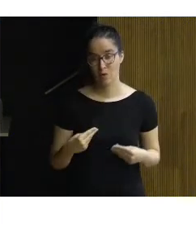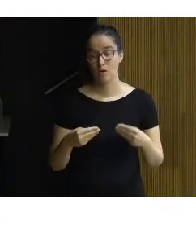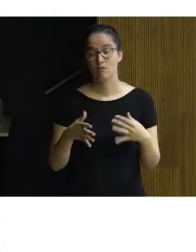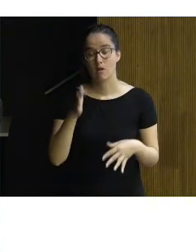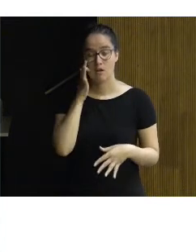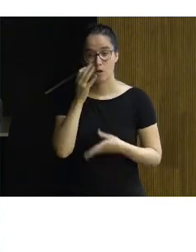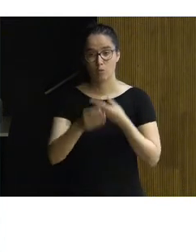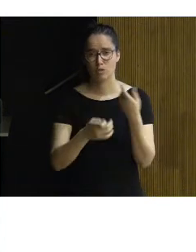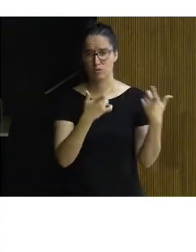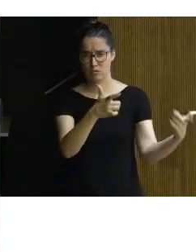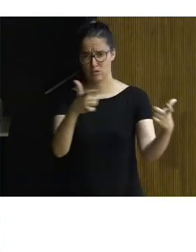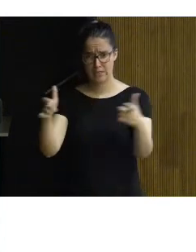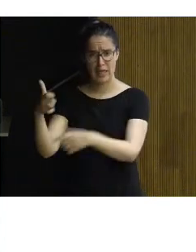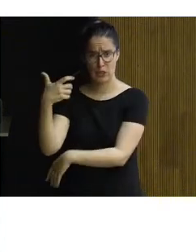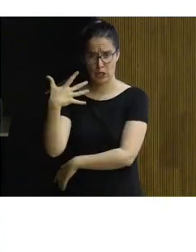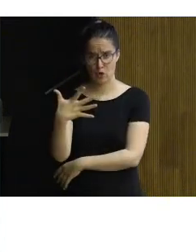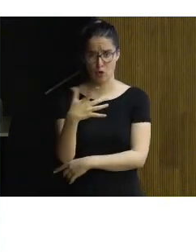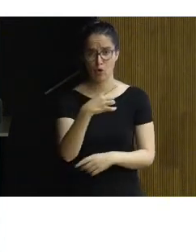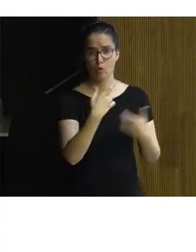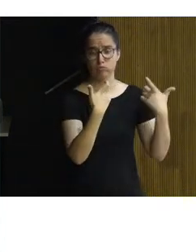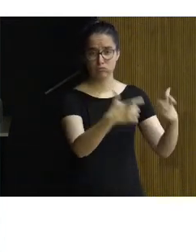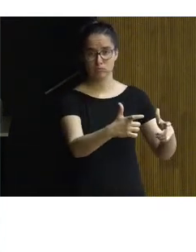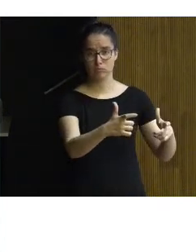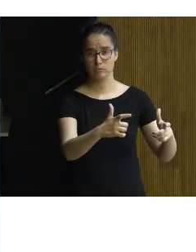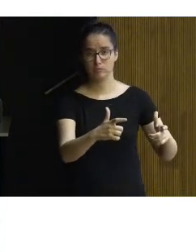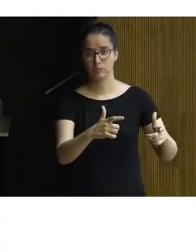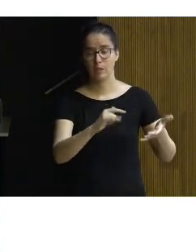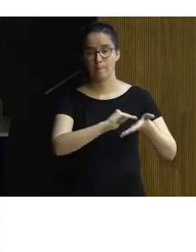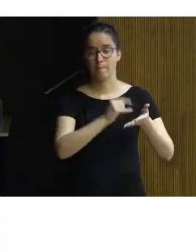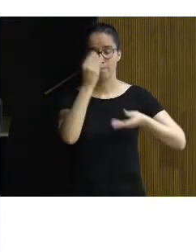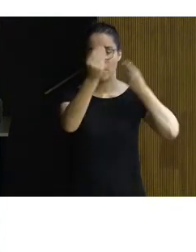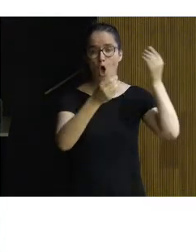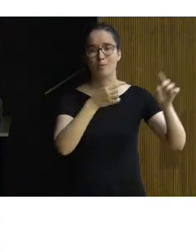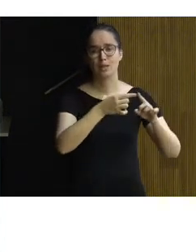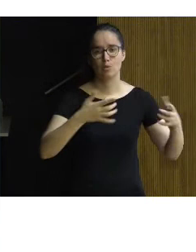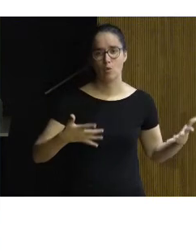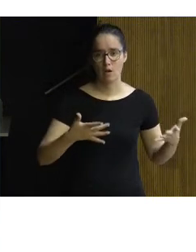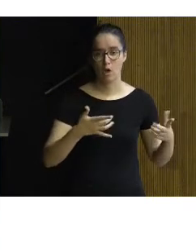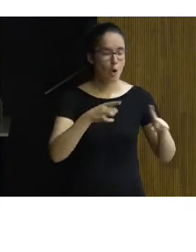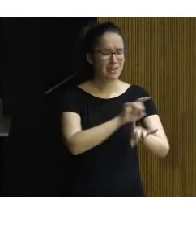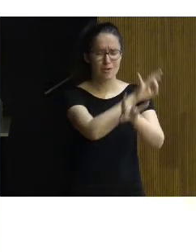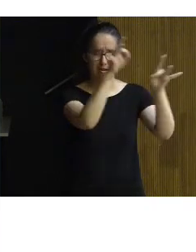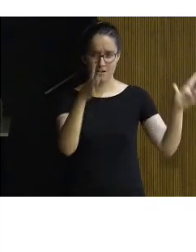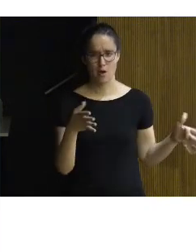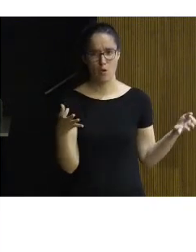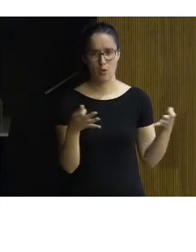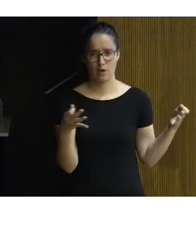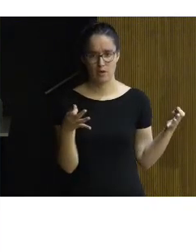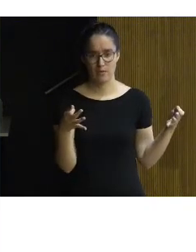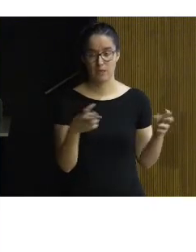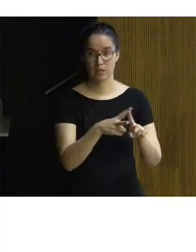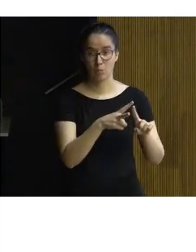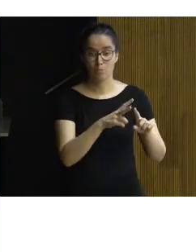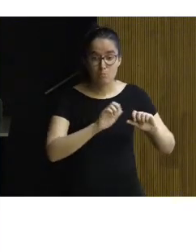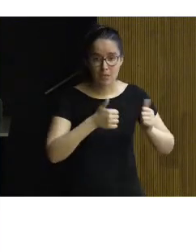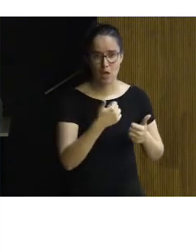lo hemos dividido creo que en cinco bloques. Uno de ellos es el plantear los objetivos, el tener claros los objetivos de la intervención, el punto